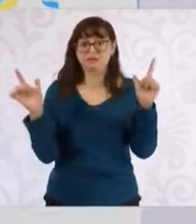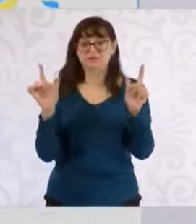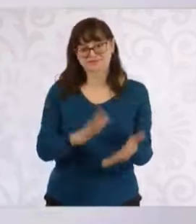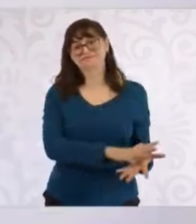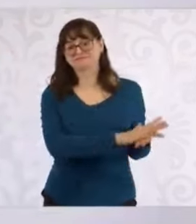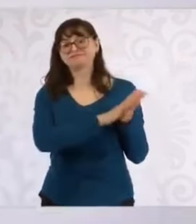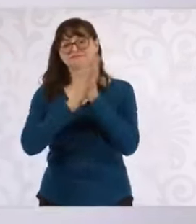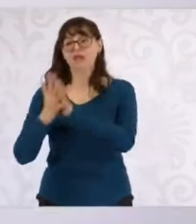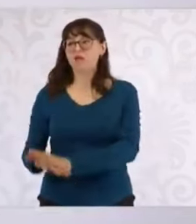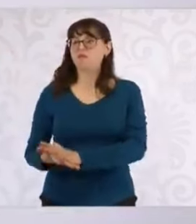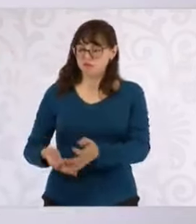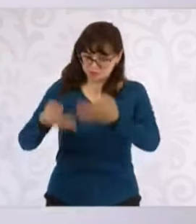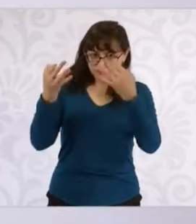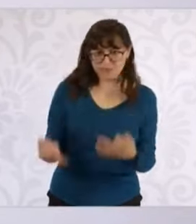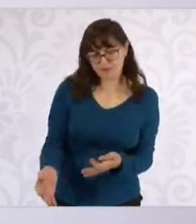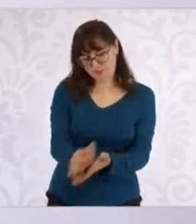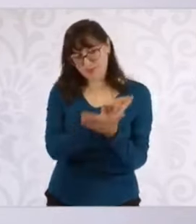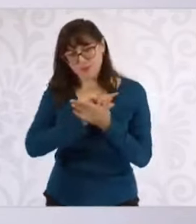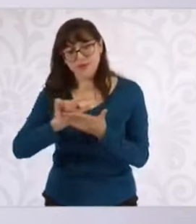a transformar el poder judicial.